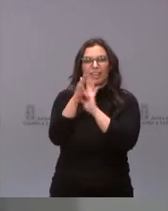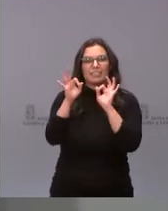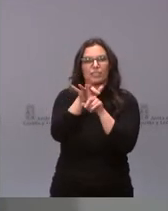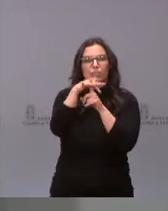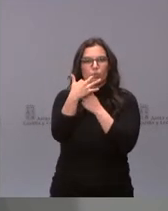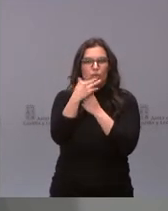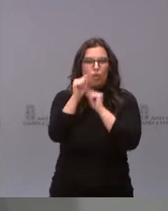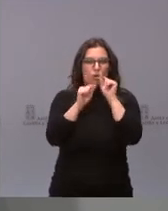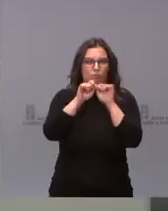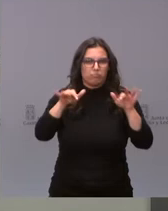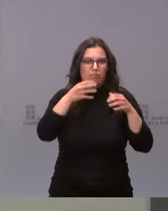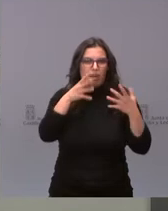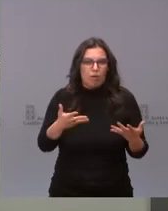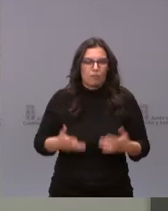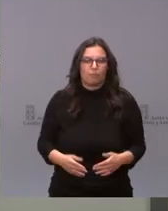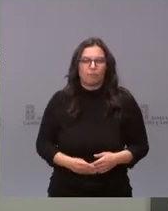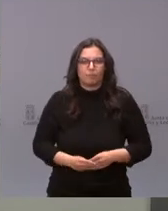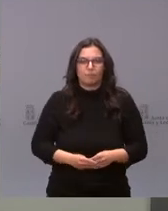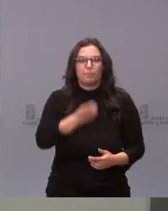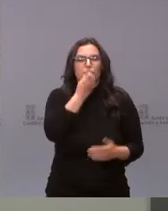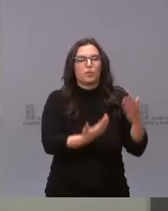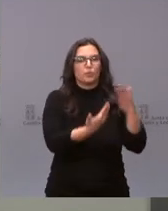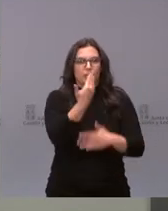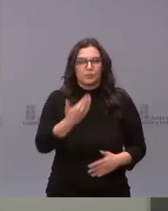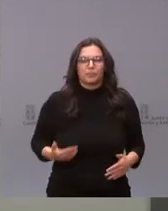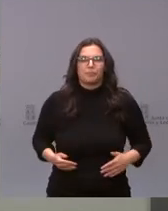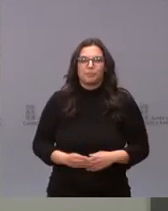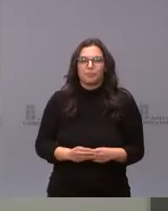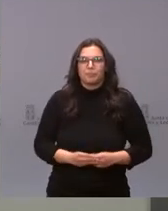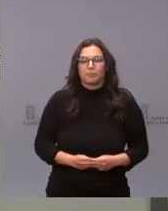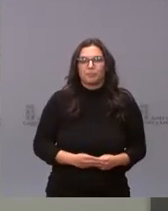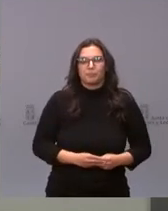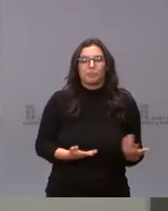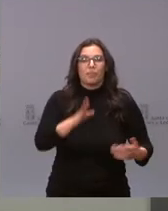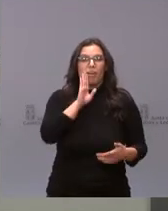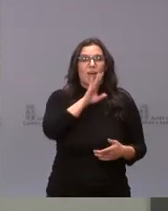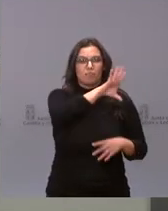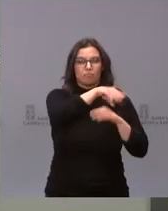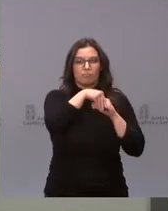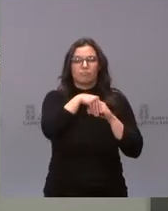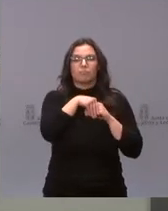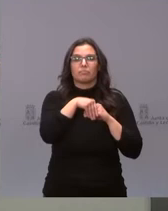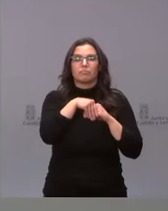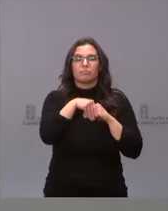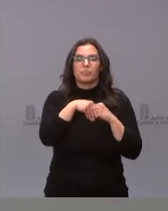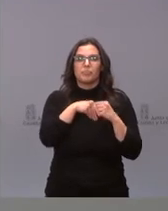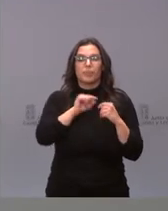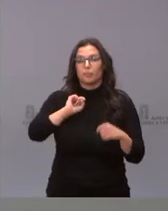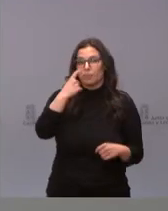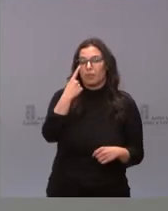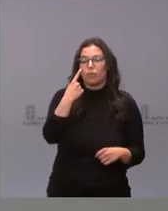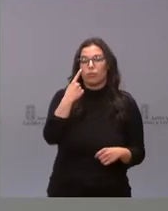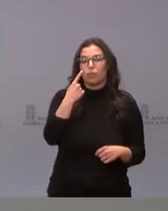epidemiológica en este momento. Muy buenos días. Bueno, yo, siguiendo lo comentado por nuestro portavoz, lo primero que